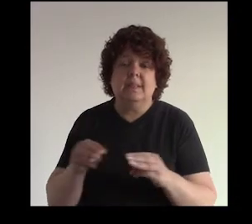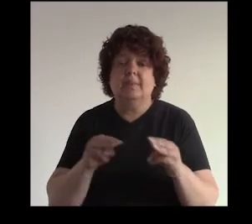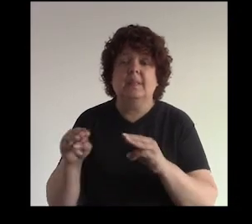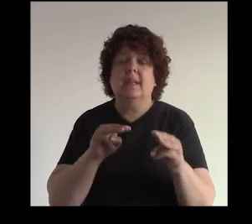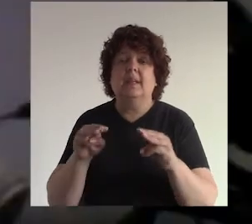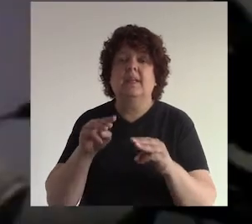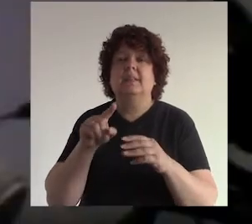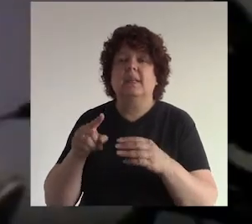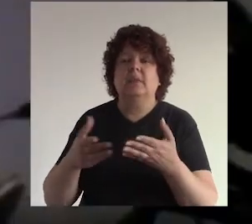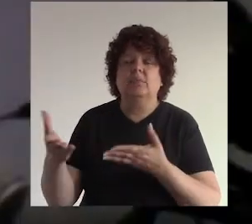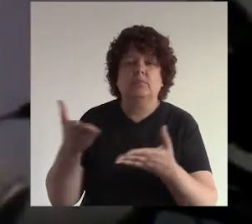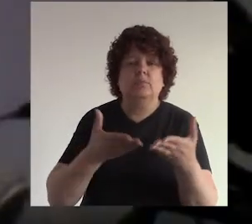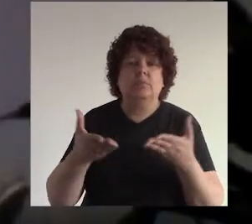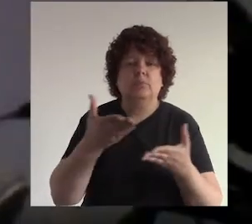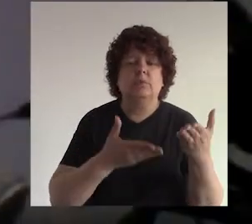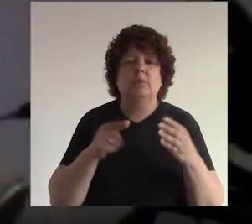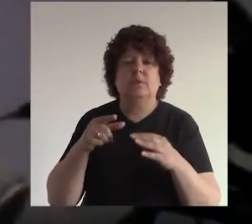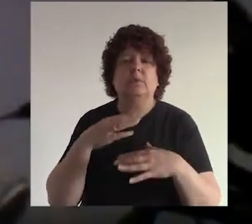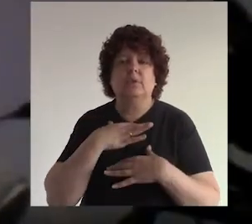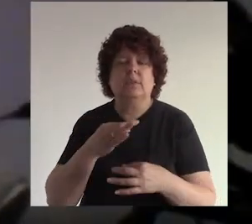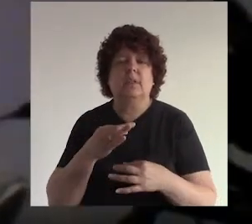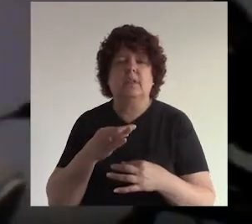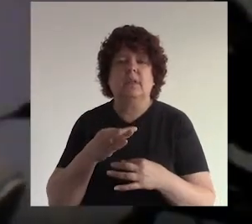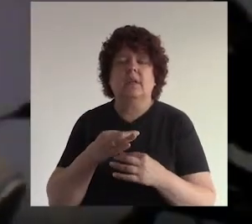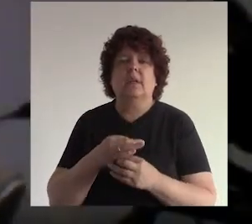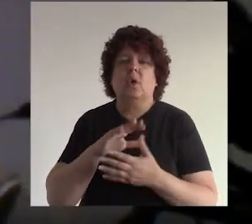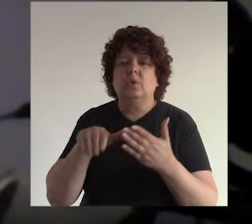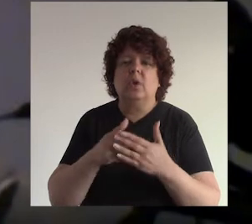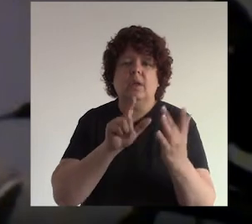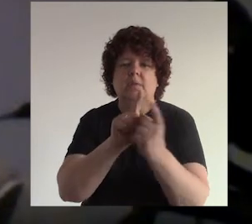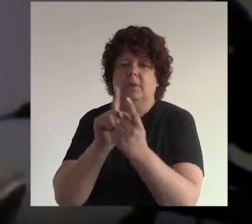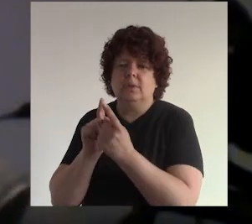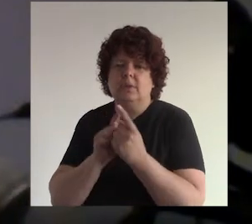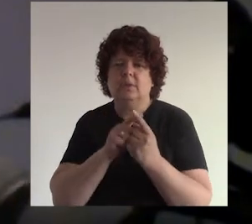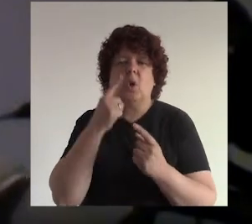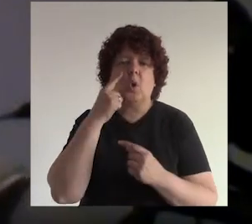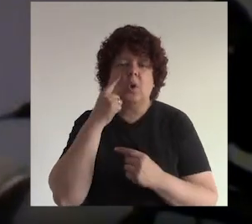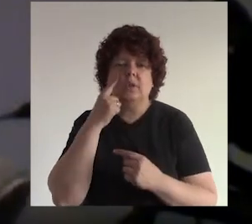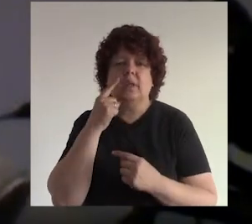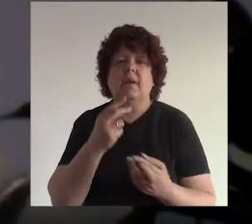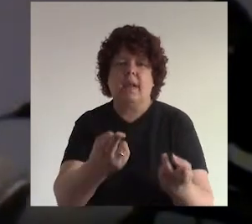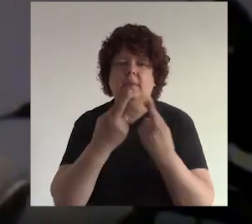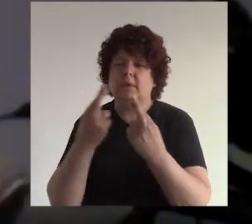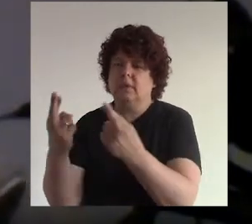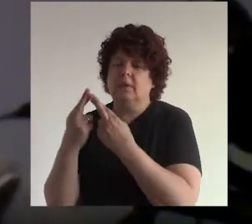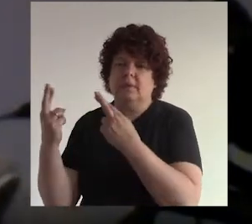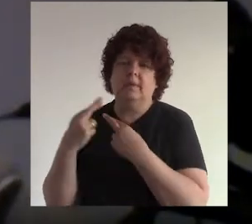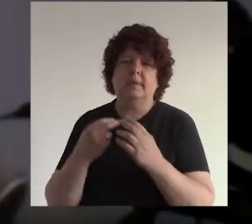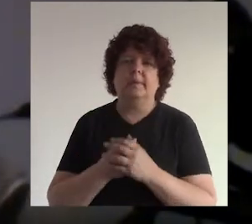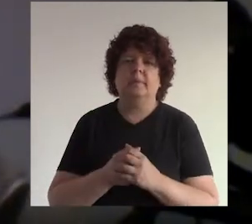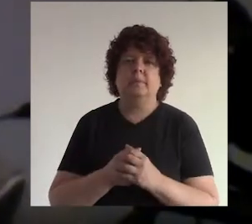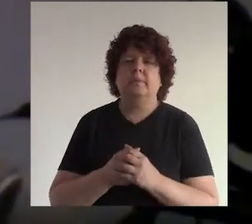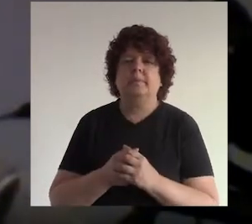si se genera una interacción bastante interesante con tu audiencia y ellos conocen y van a reaccionar y al